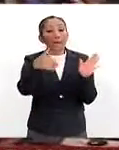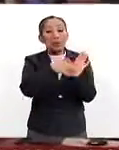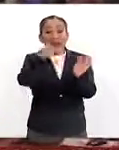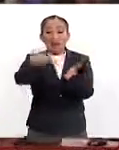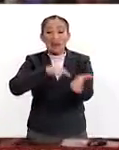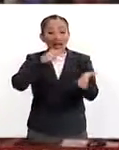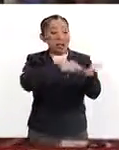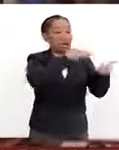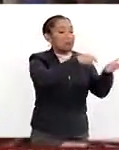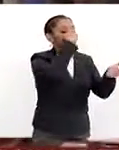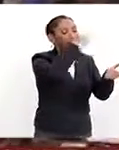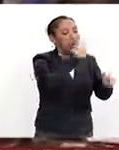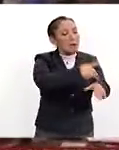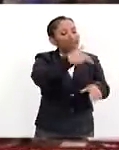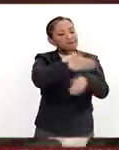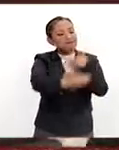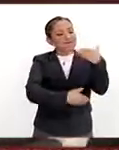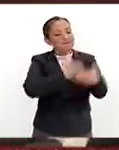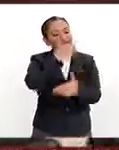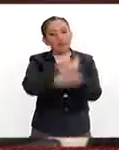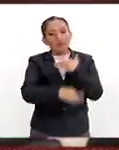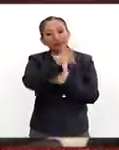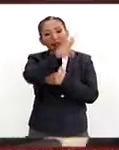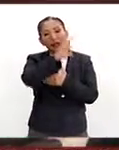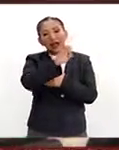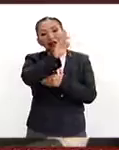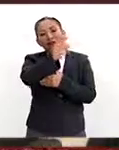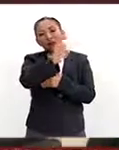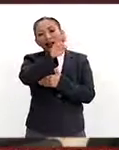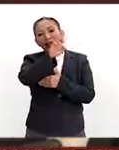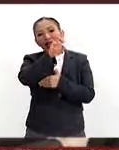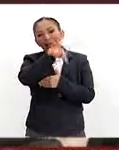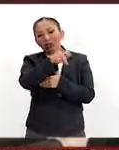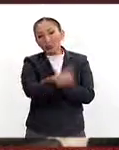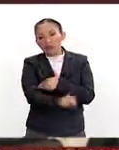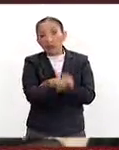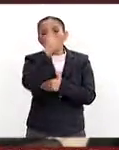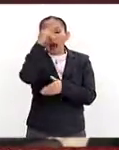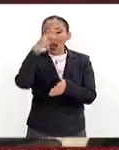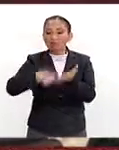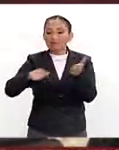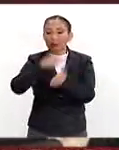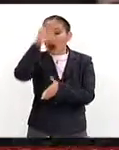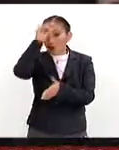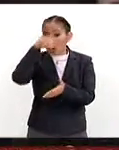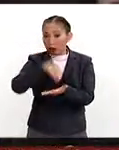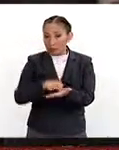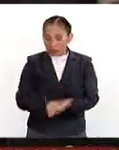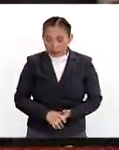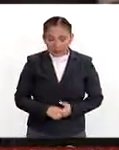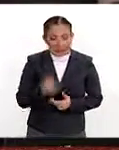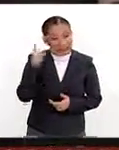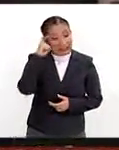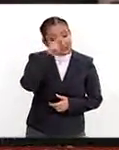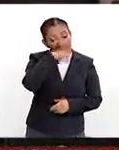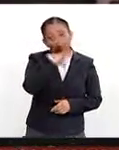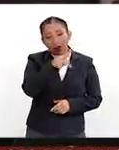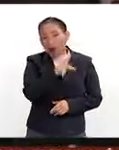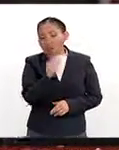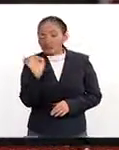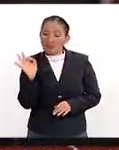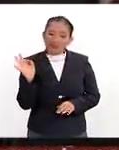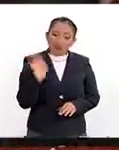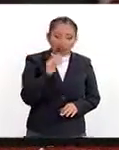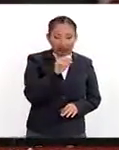firmas para empezar el proceso de referéndum para tumbar este acuerdo. Es muy complejo, pero de todas maneras